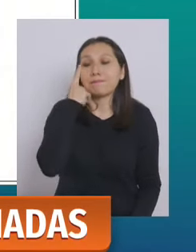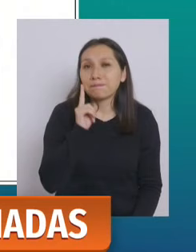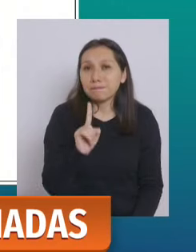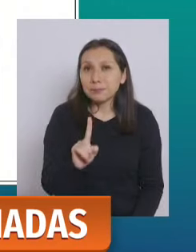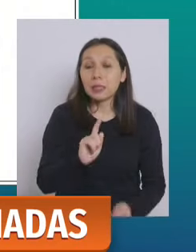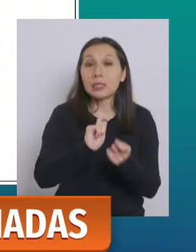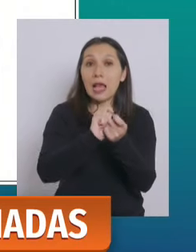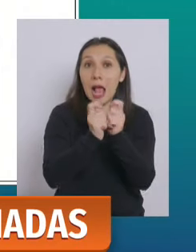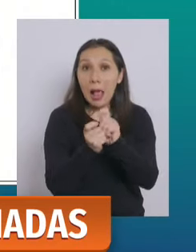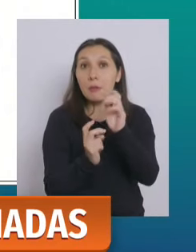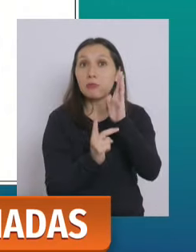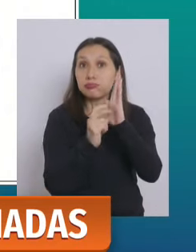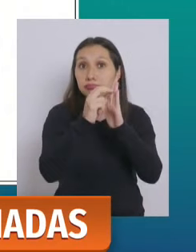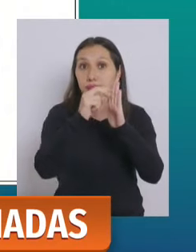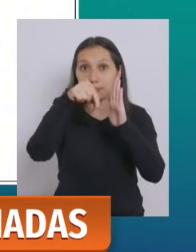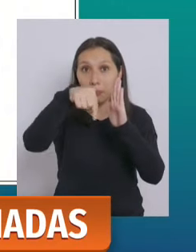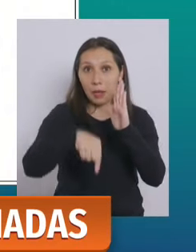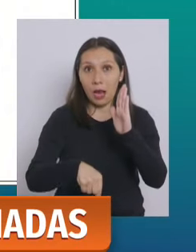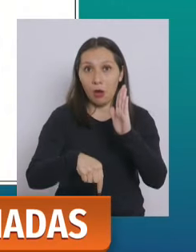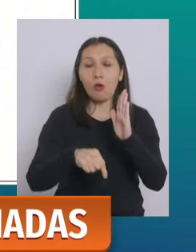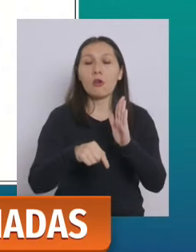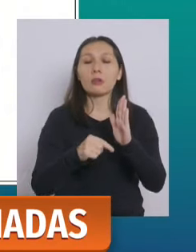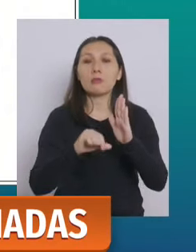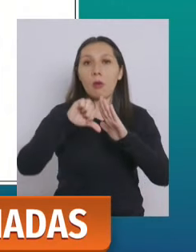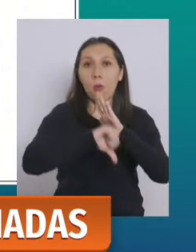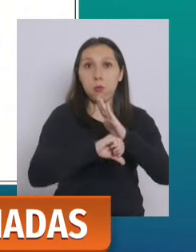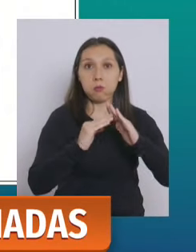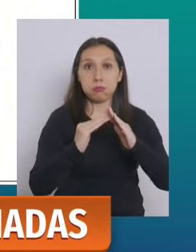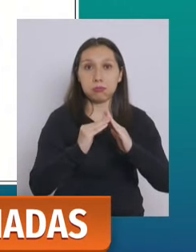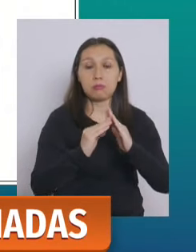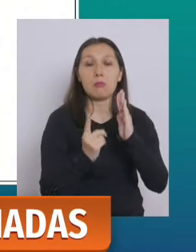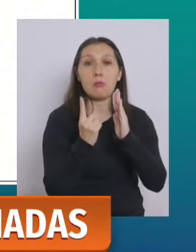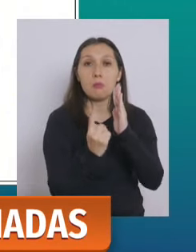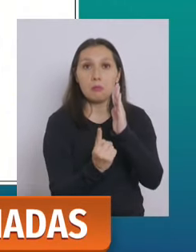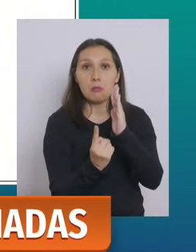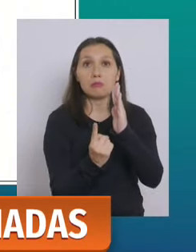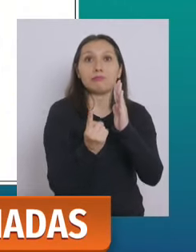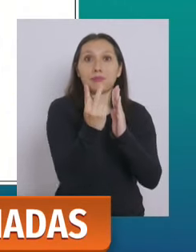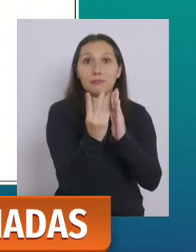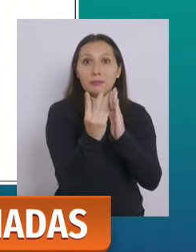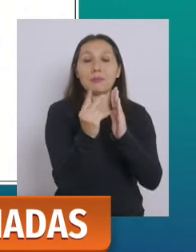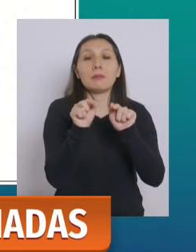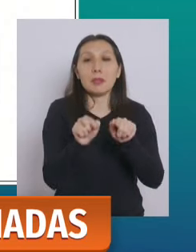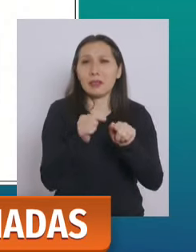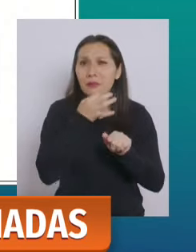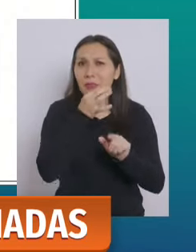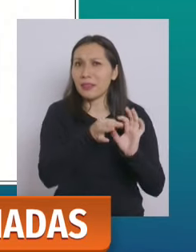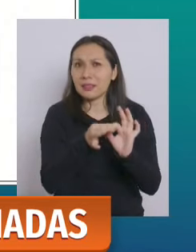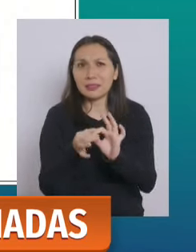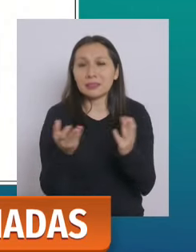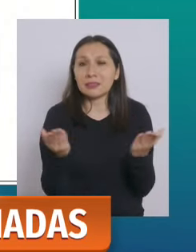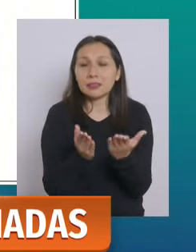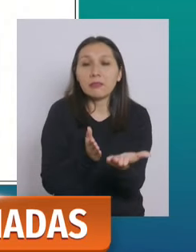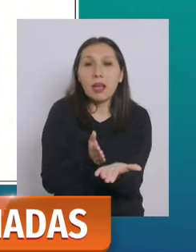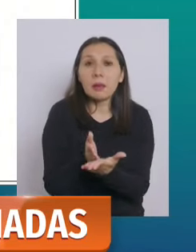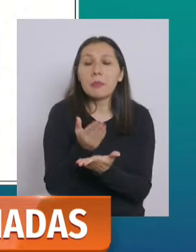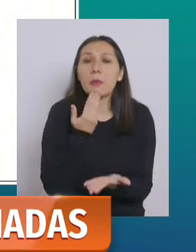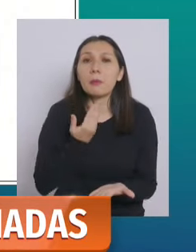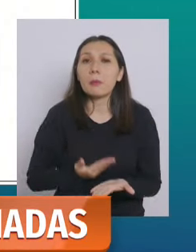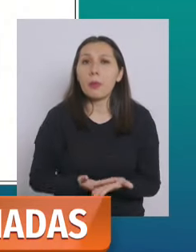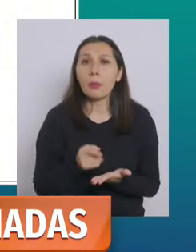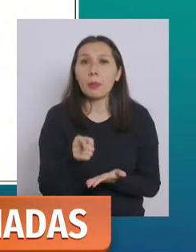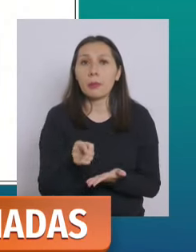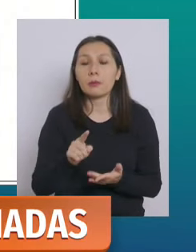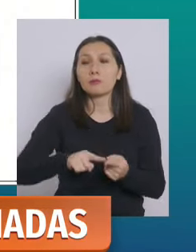los cambios que vamos a anunciar hoy día desde cuarentena a fase 2 es decir a transición van a comenzar el